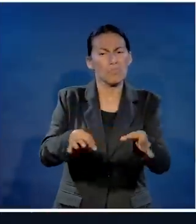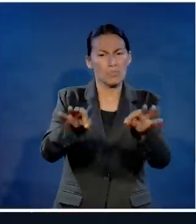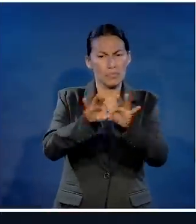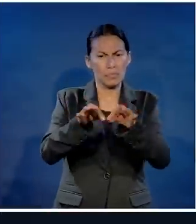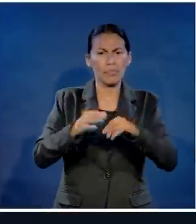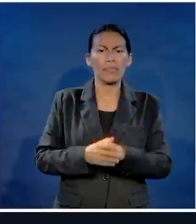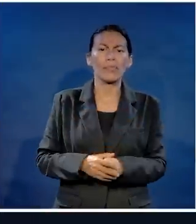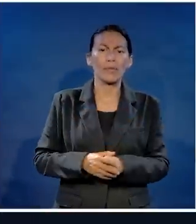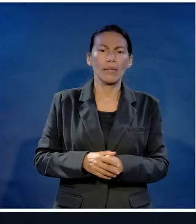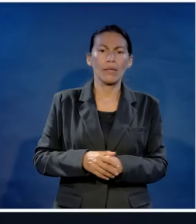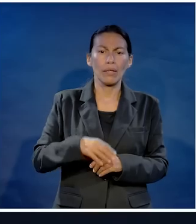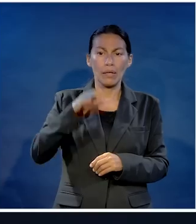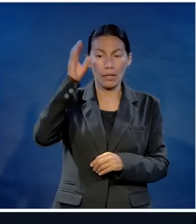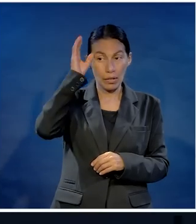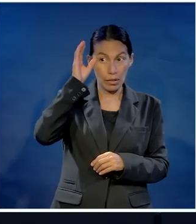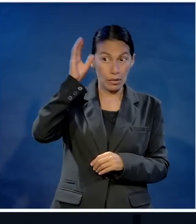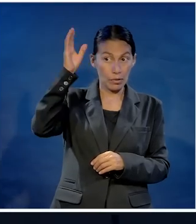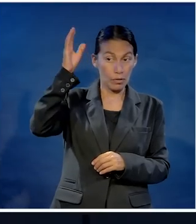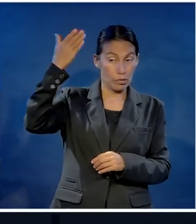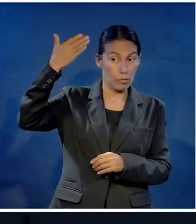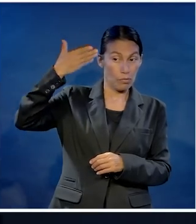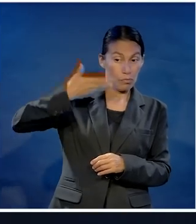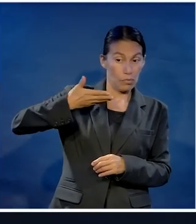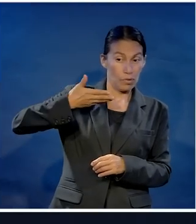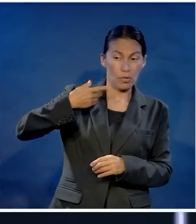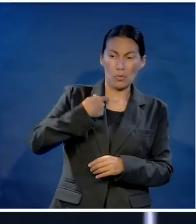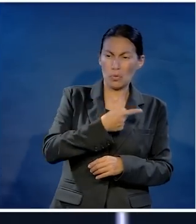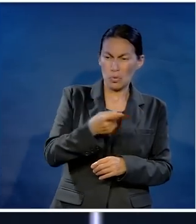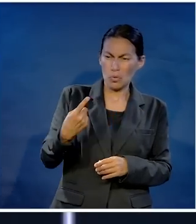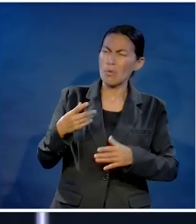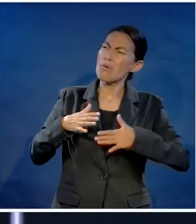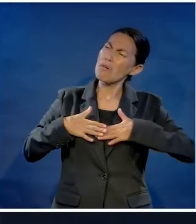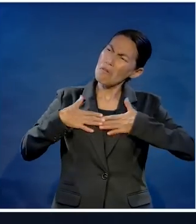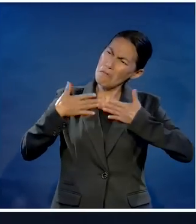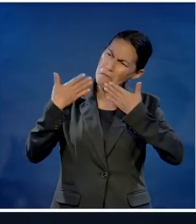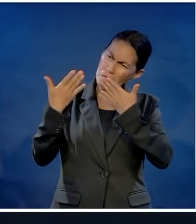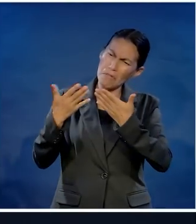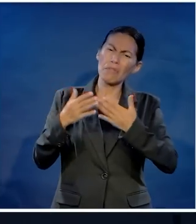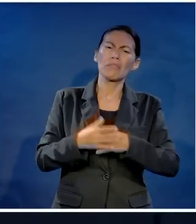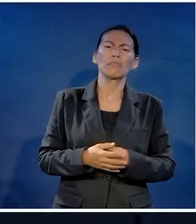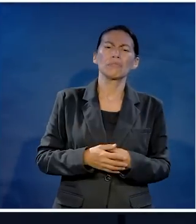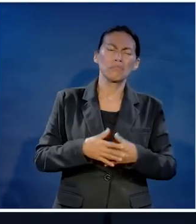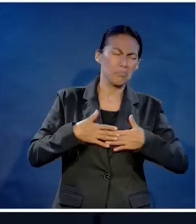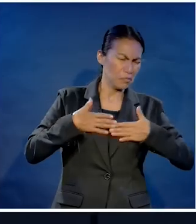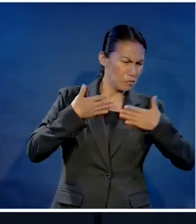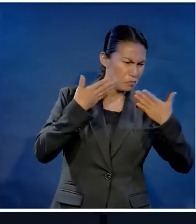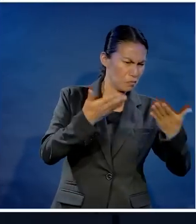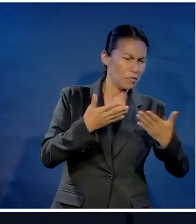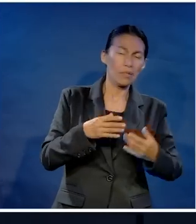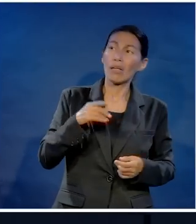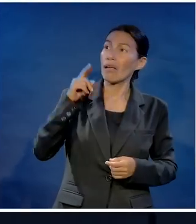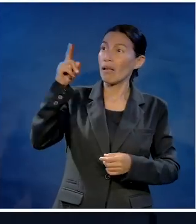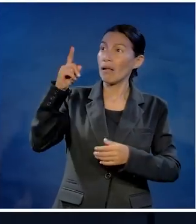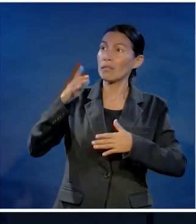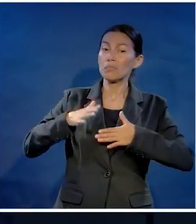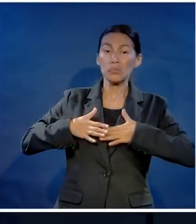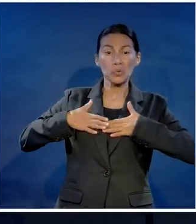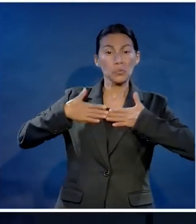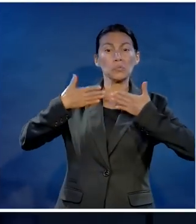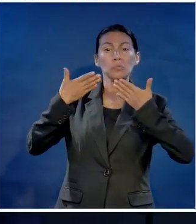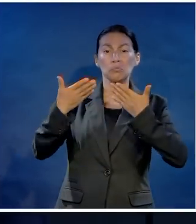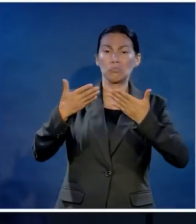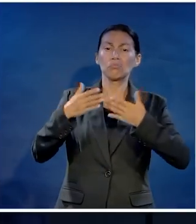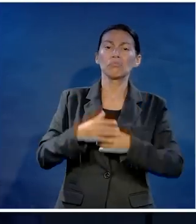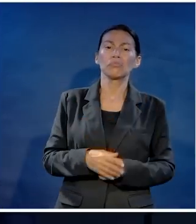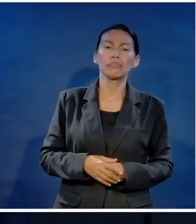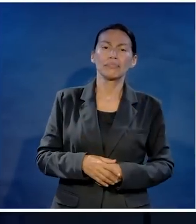Ser confiable es importante. Cristo nos pide que seamos confiables en nuestras relaciones porque Él es